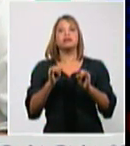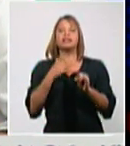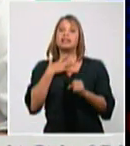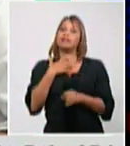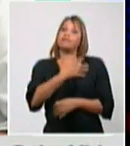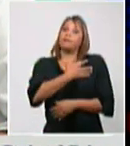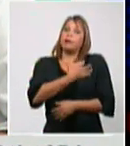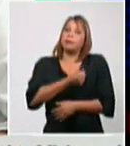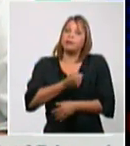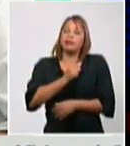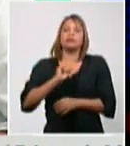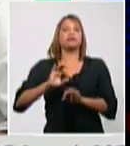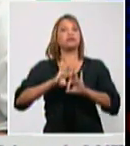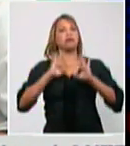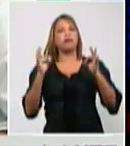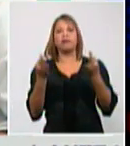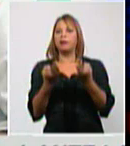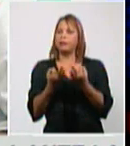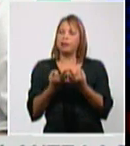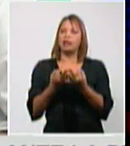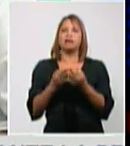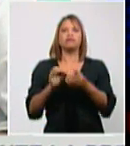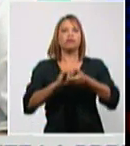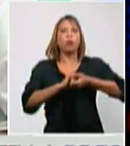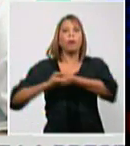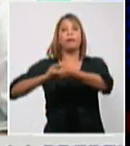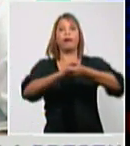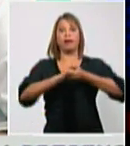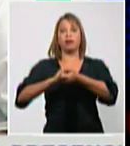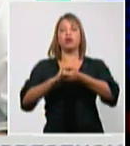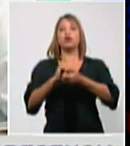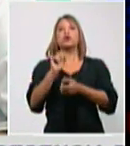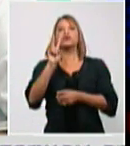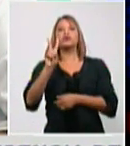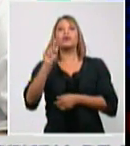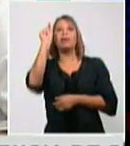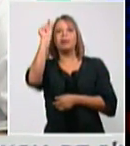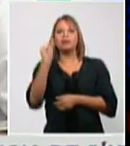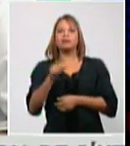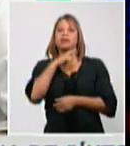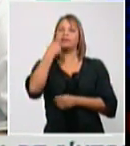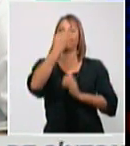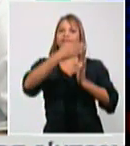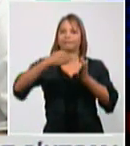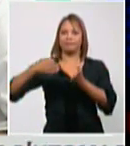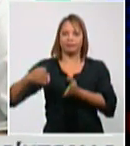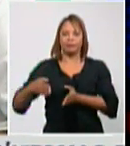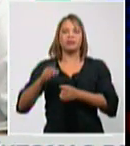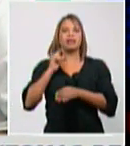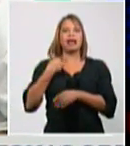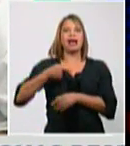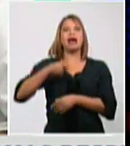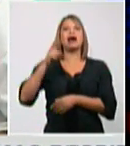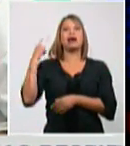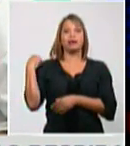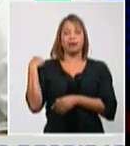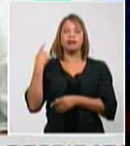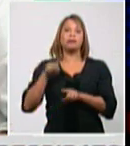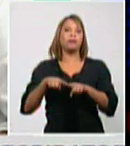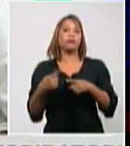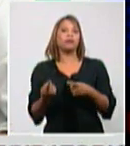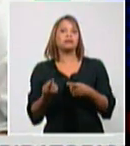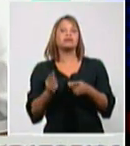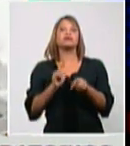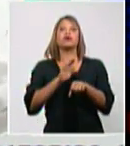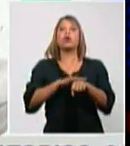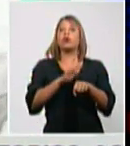familiares, a sus compañeros y demás, de dos personas que fallecieron en el día de ayer como consecuencia, o con